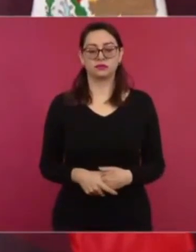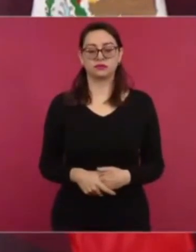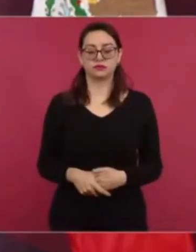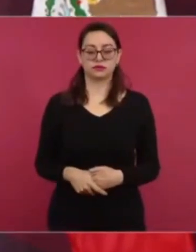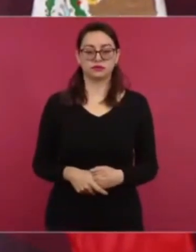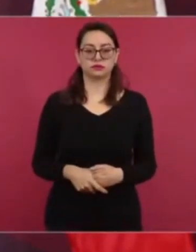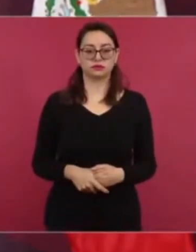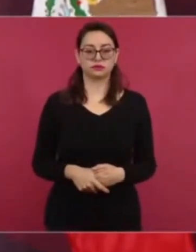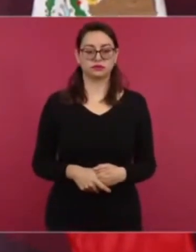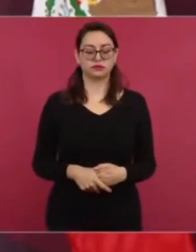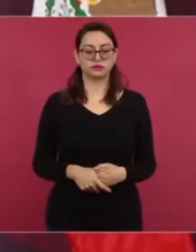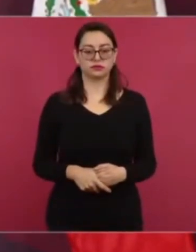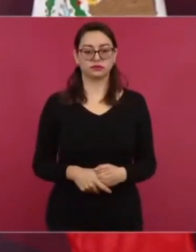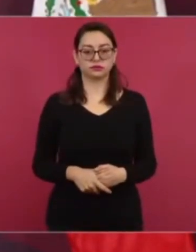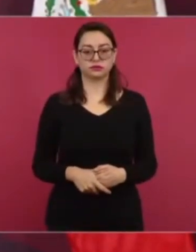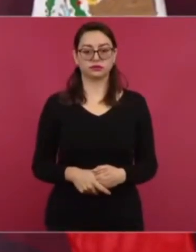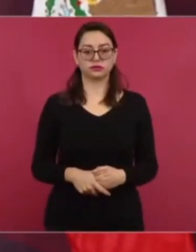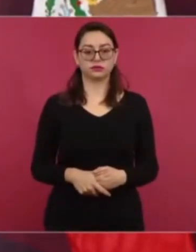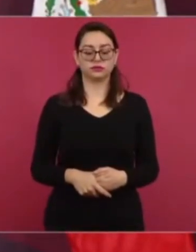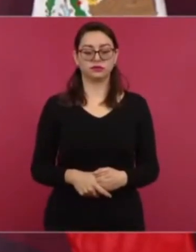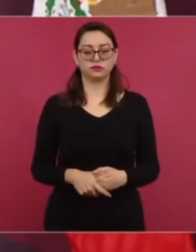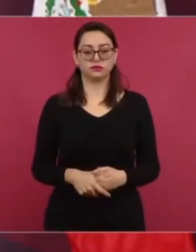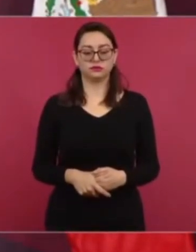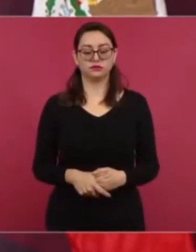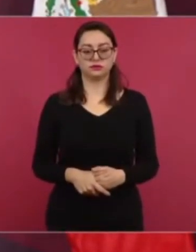que encabezaba el señor